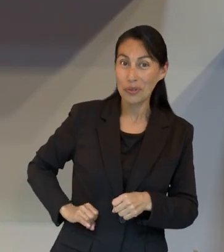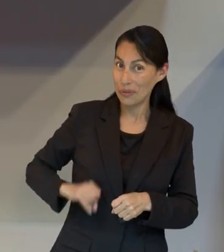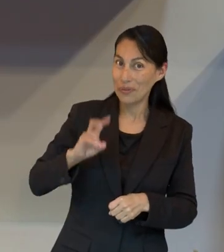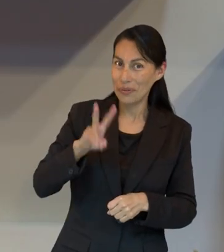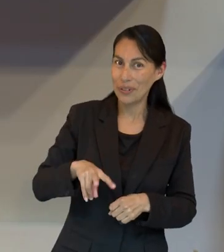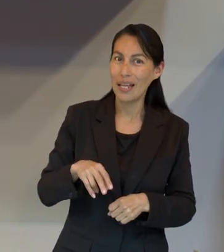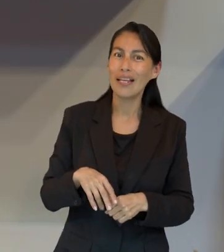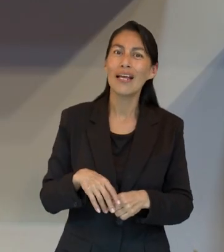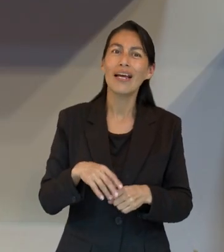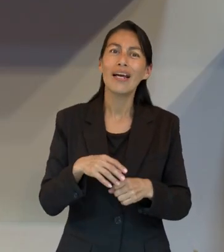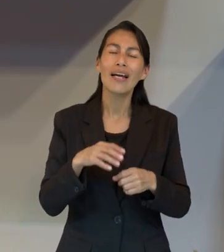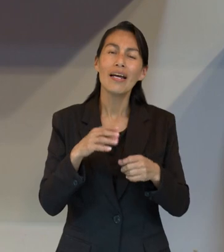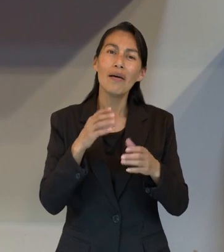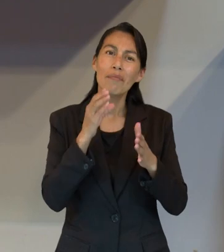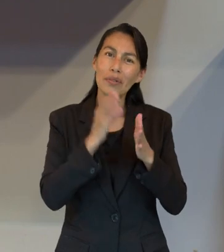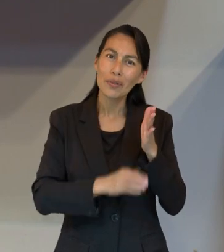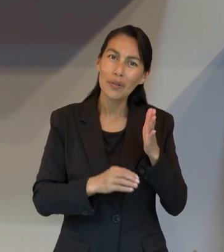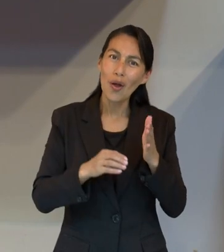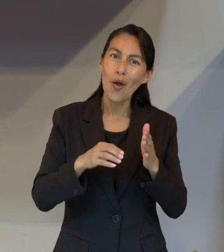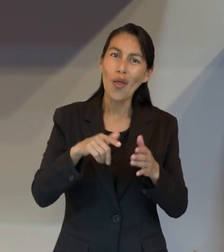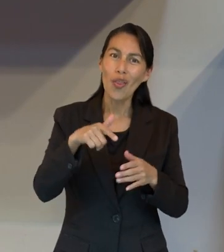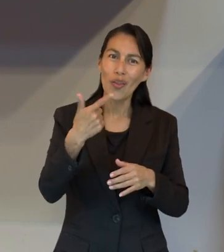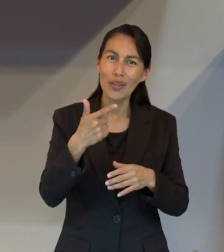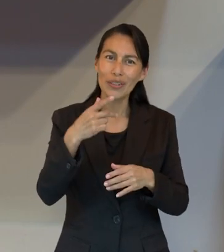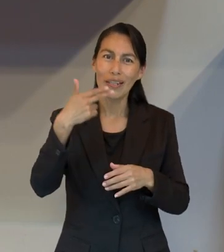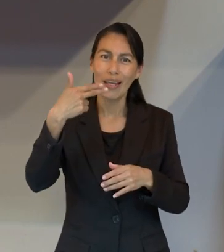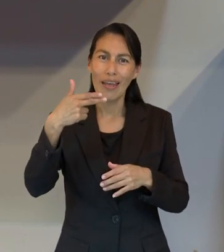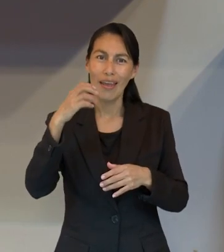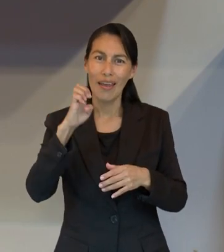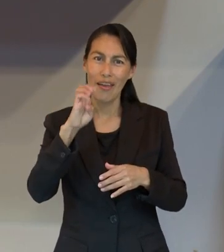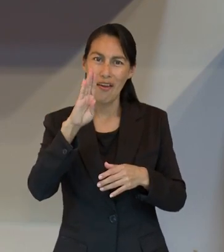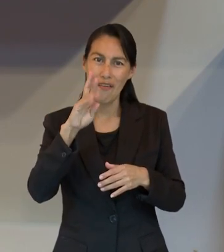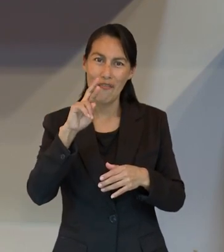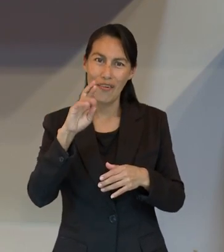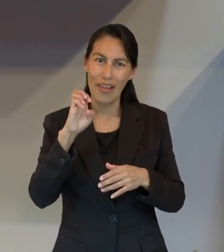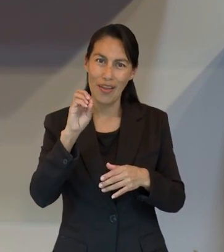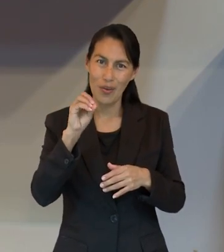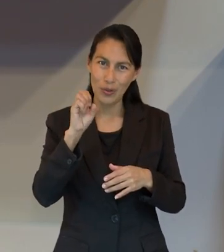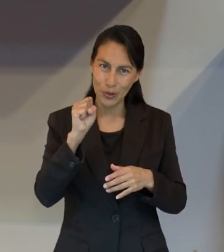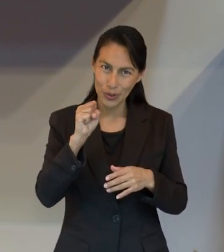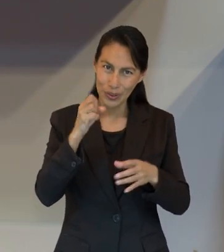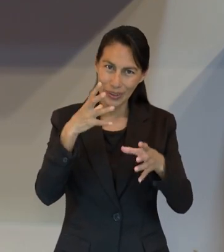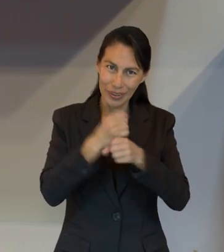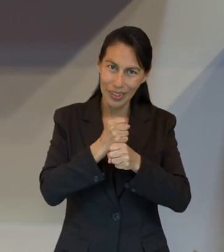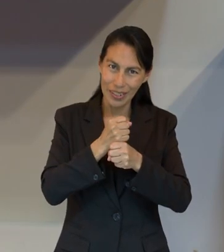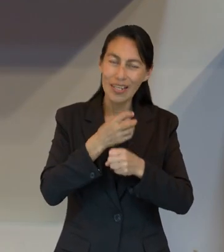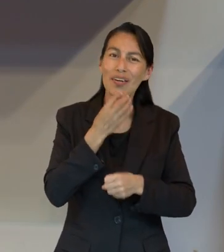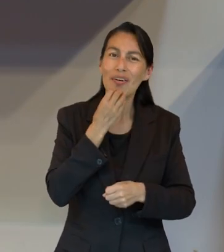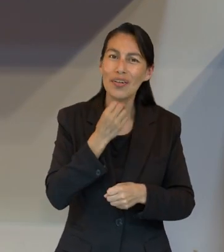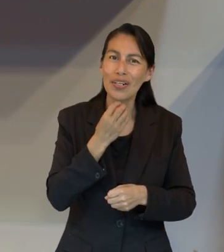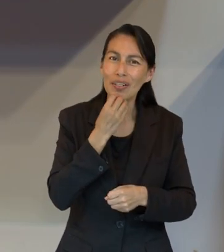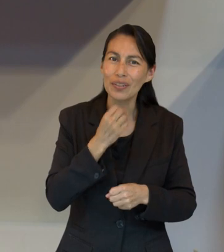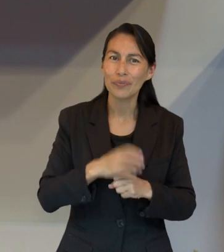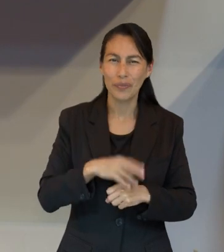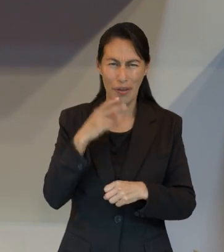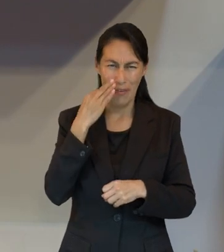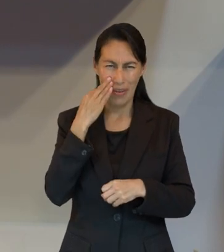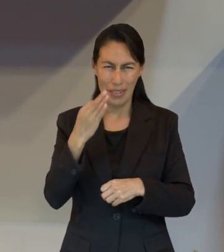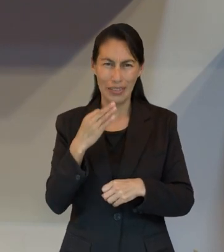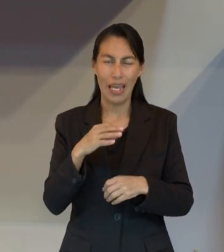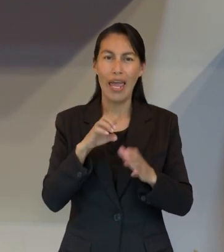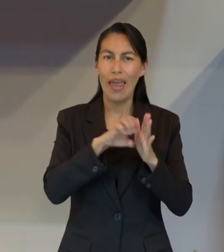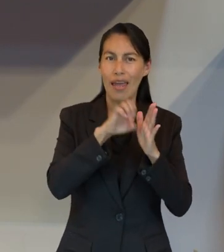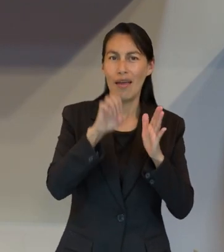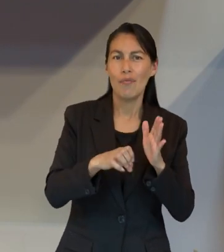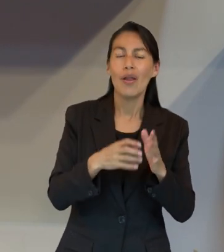interesante, específicamente del capítulo número 12 de Hebreos. Y es que podemos ver que a través de este capítulo se ven diferentes cosas. Por